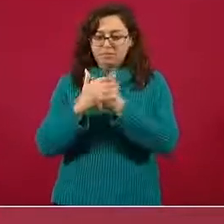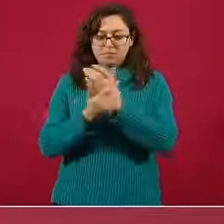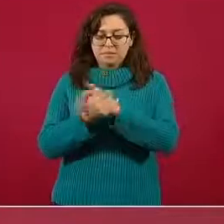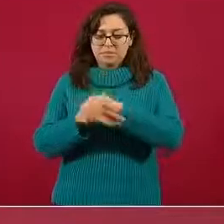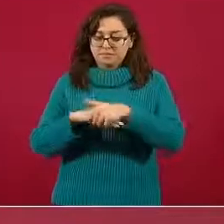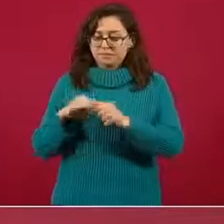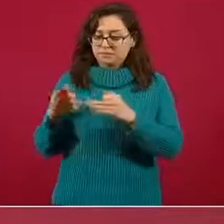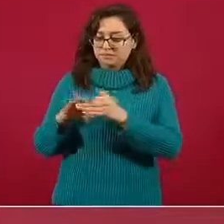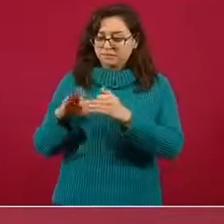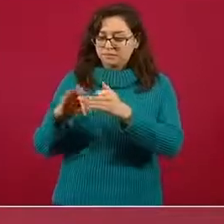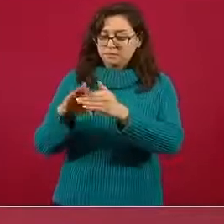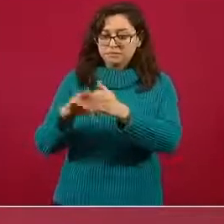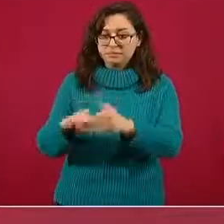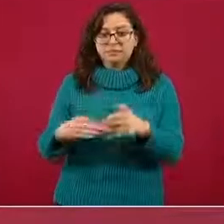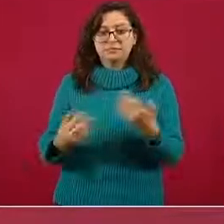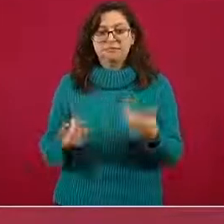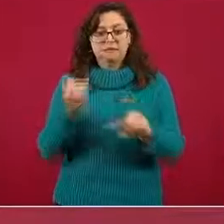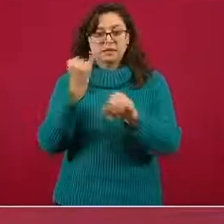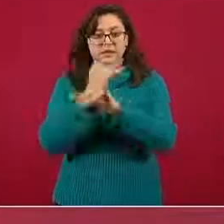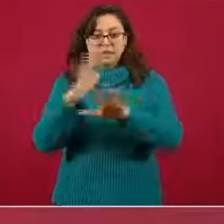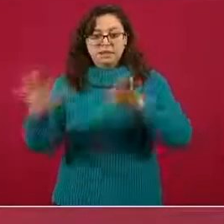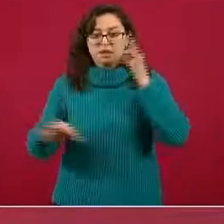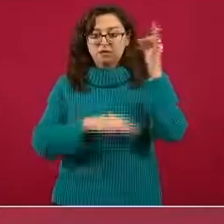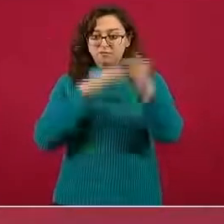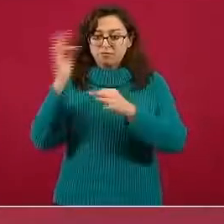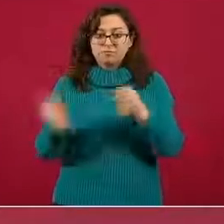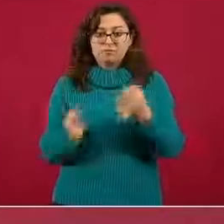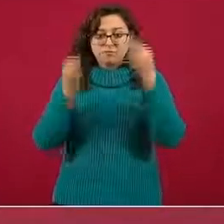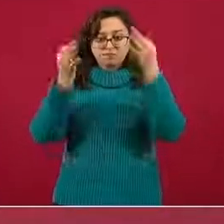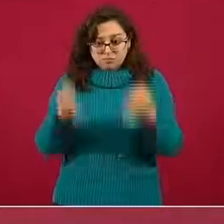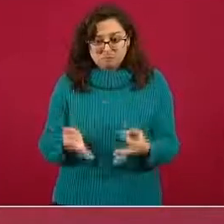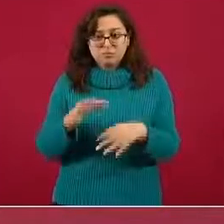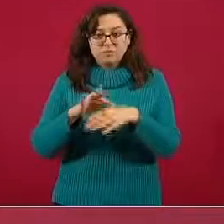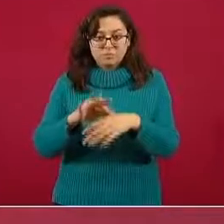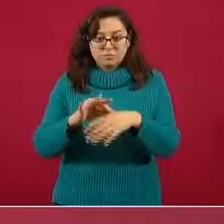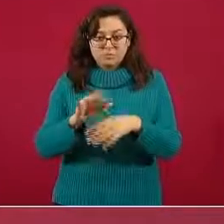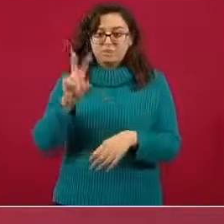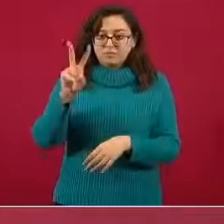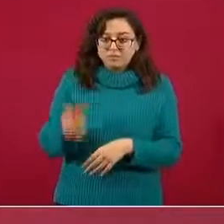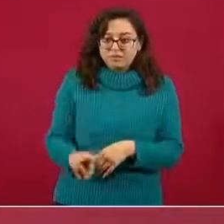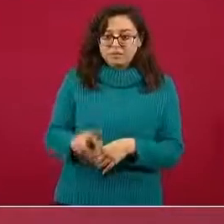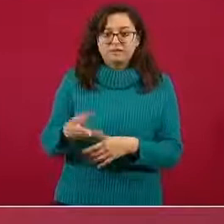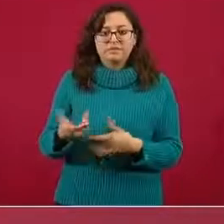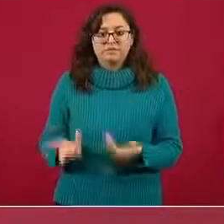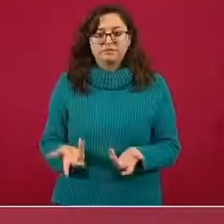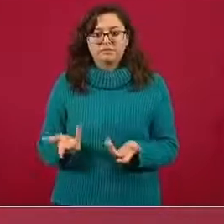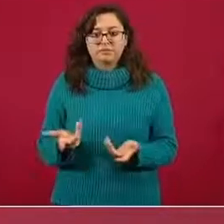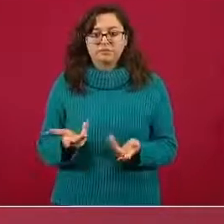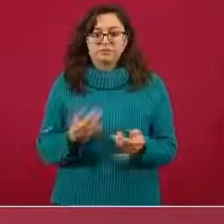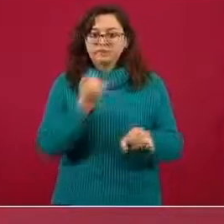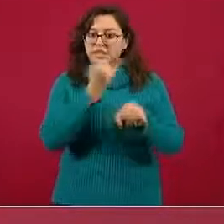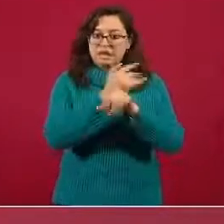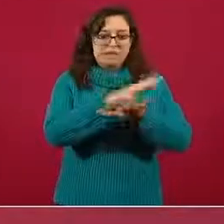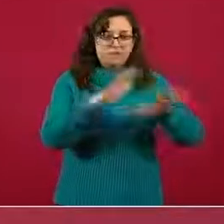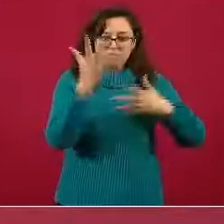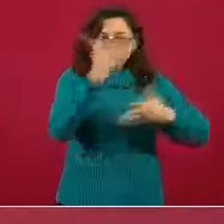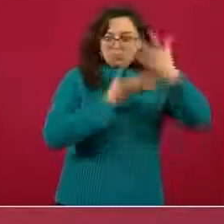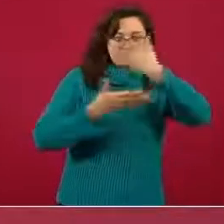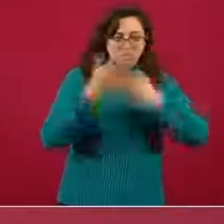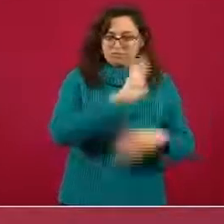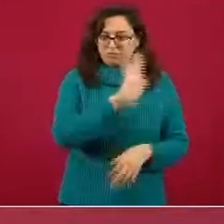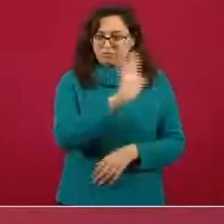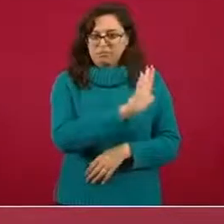si propagamos información útil, información útil que oriente, no que confunda.